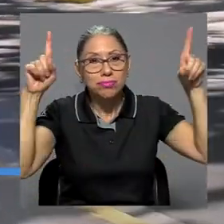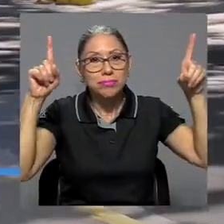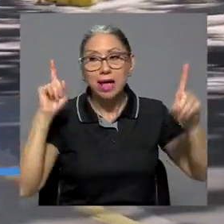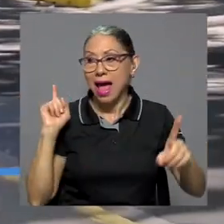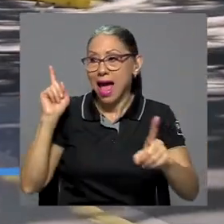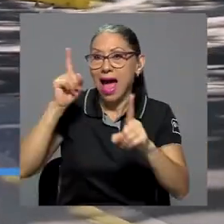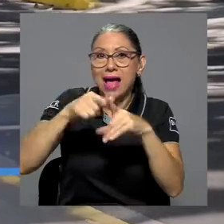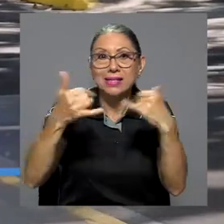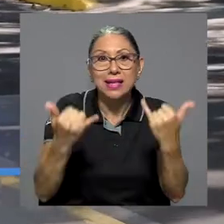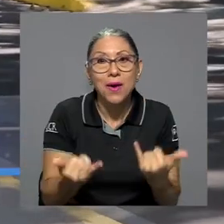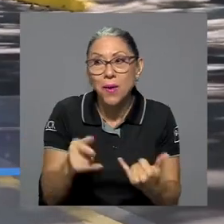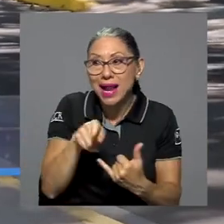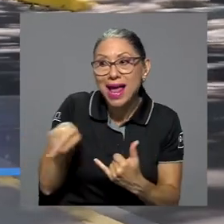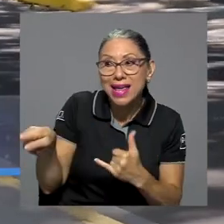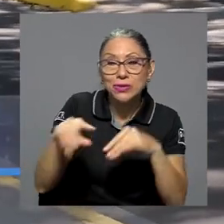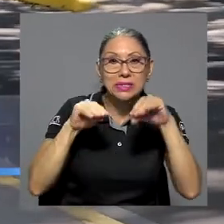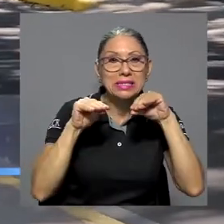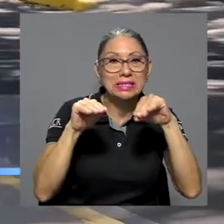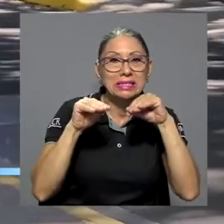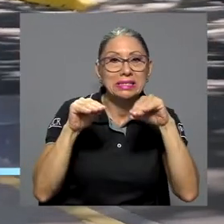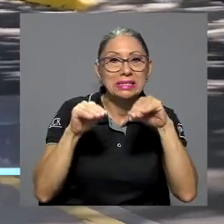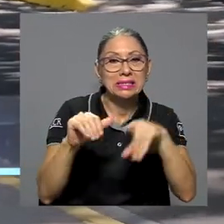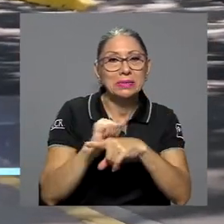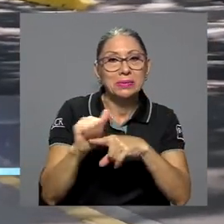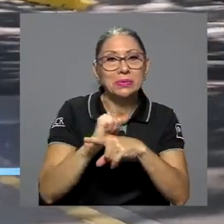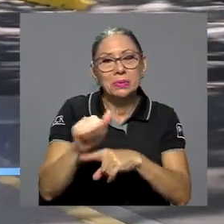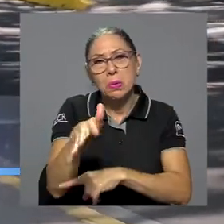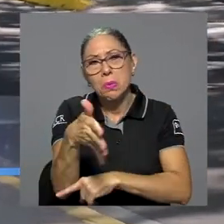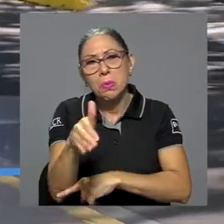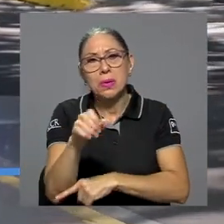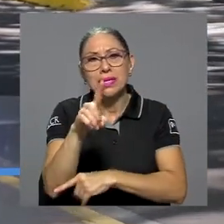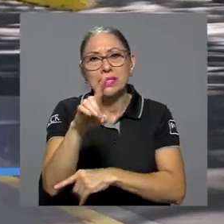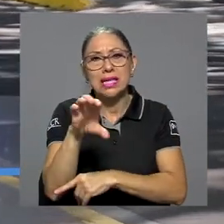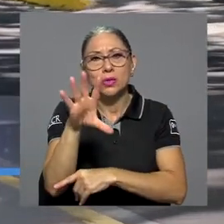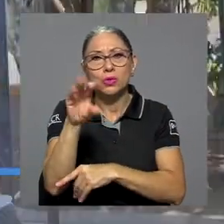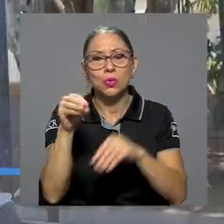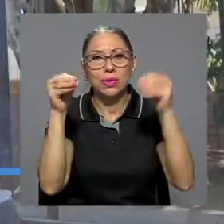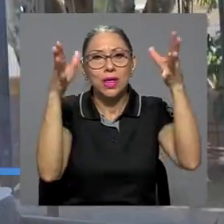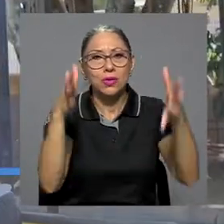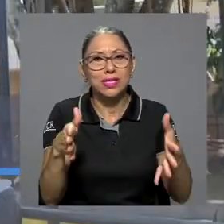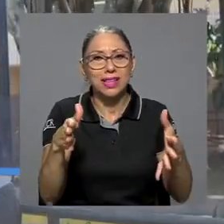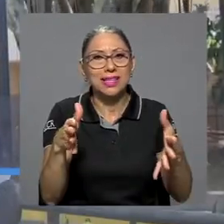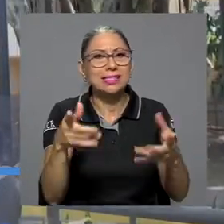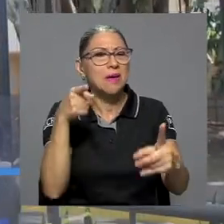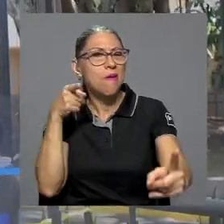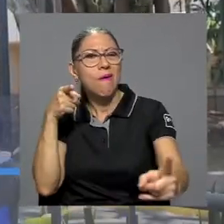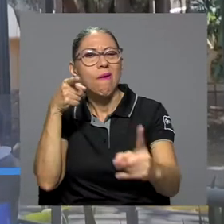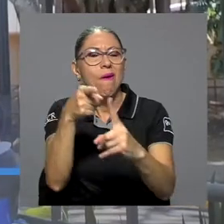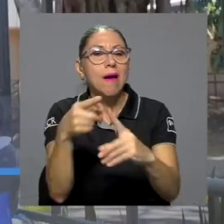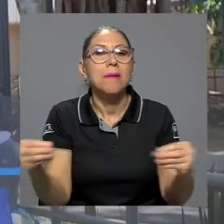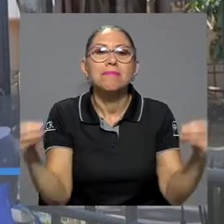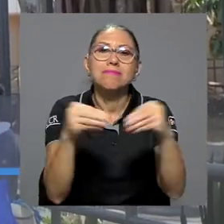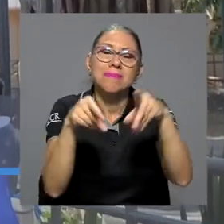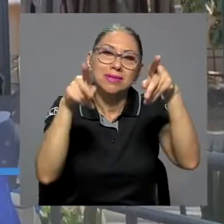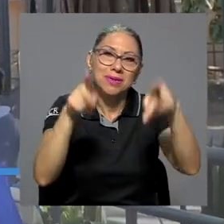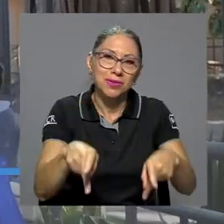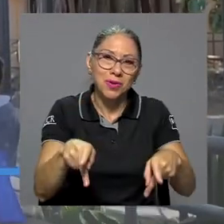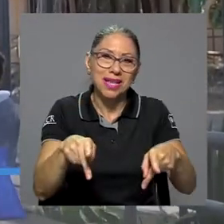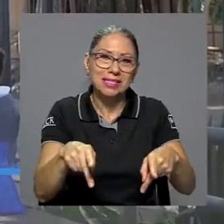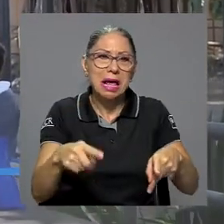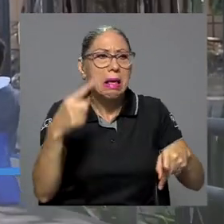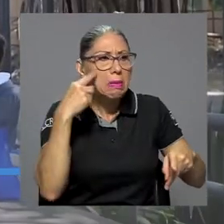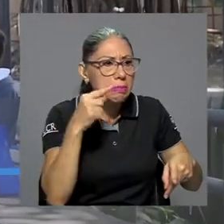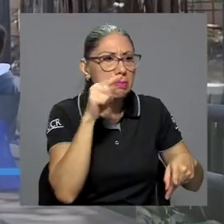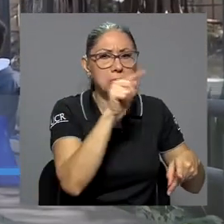momento, Metix ha capacitado cerca de 150 docentes y la idea es impactar a más personas